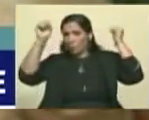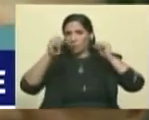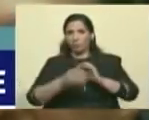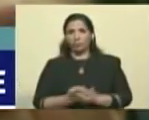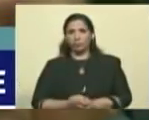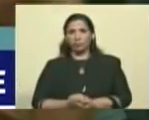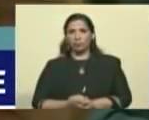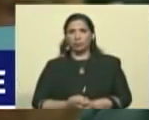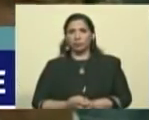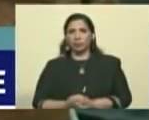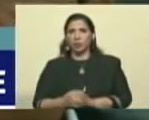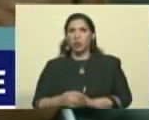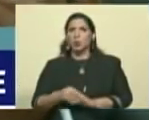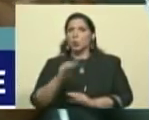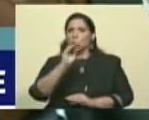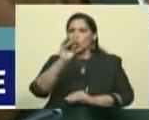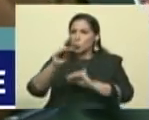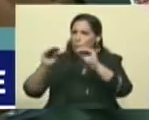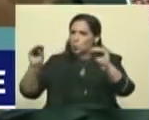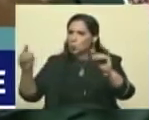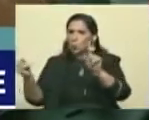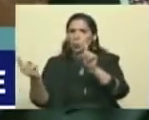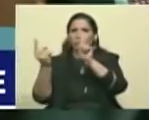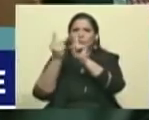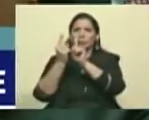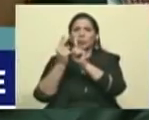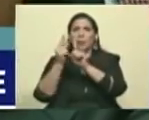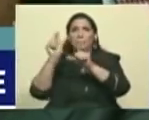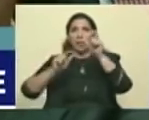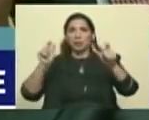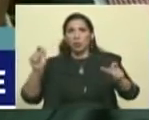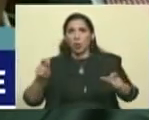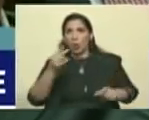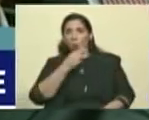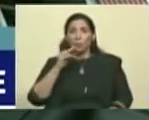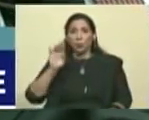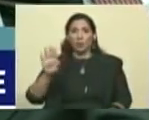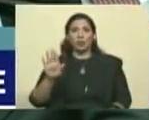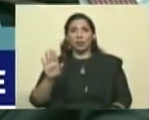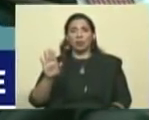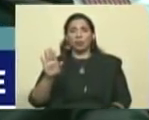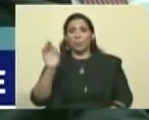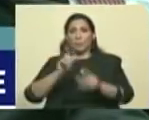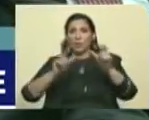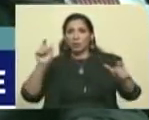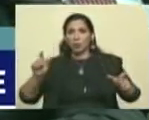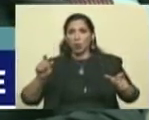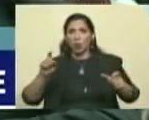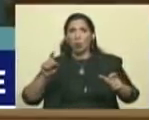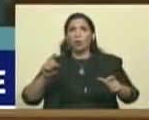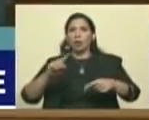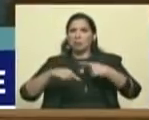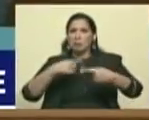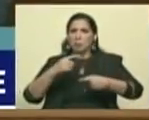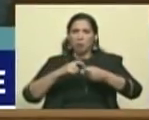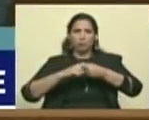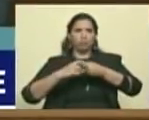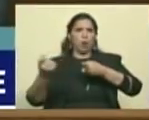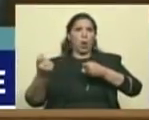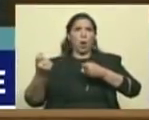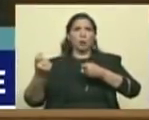Acercándose a gente y comprometiendo a gente que luego se nos han ido alejando de la revolución bolivariana porque